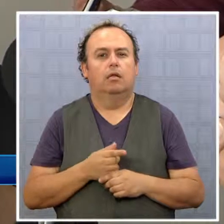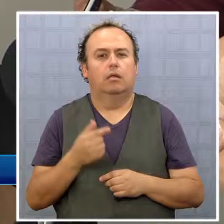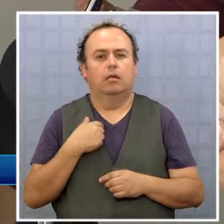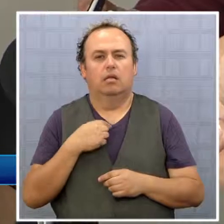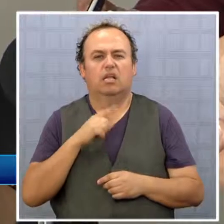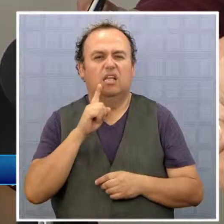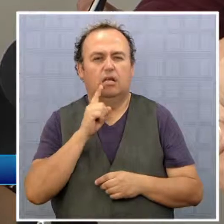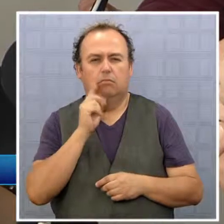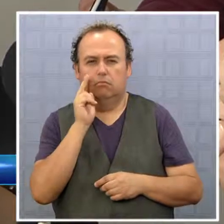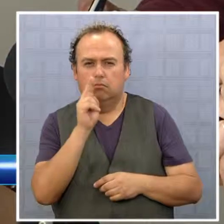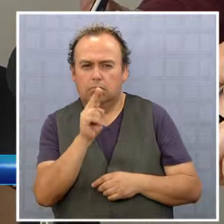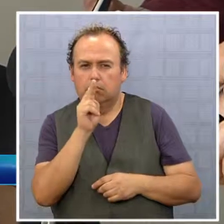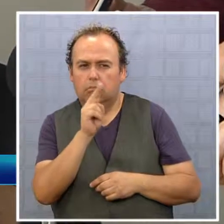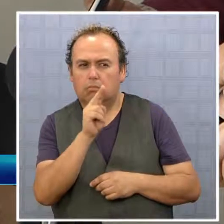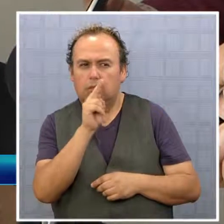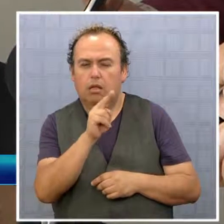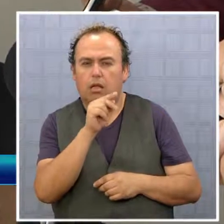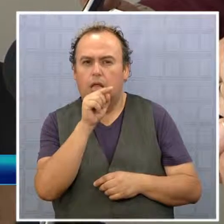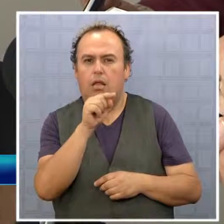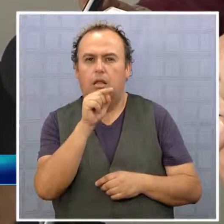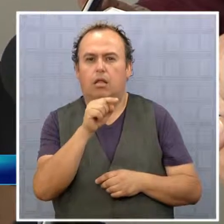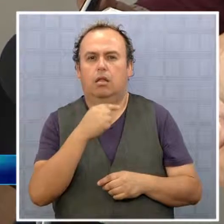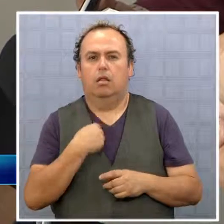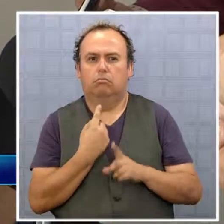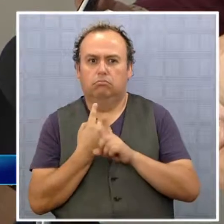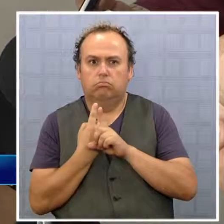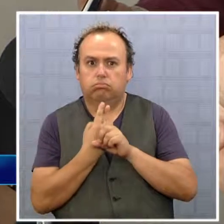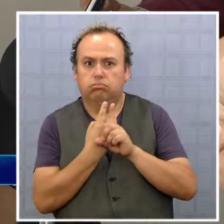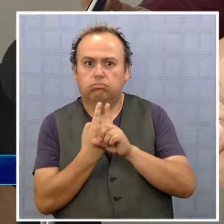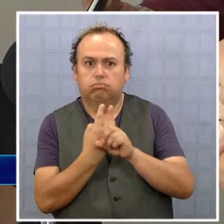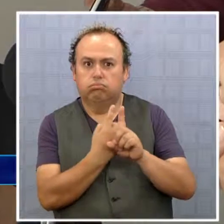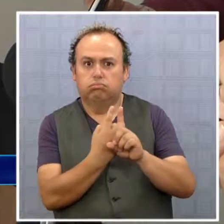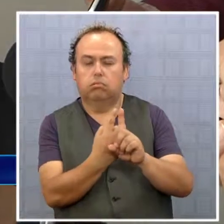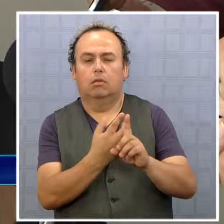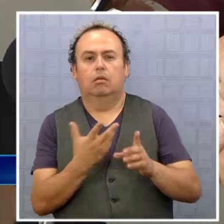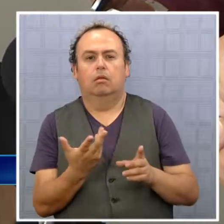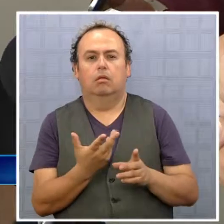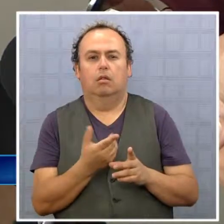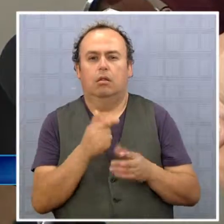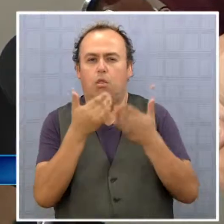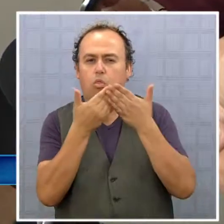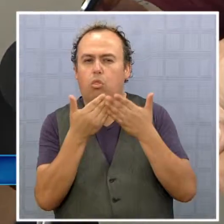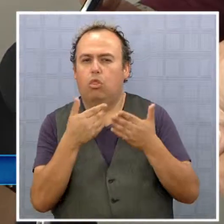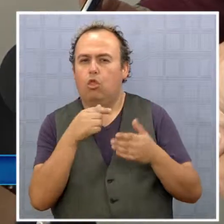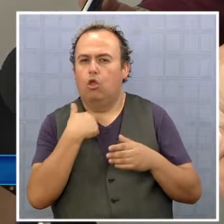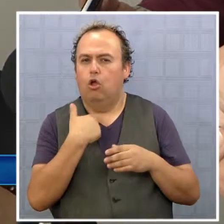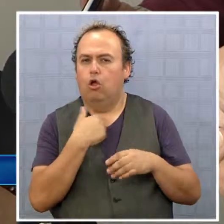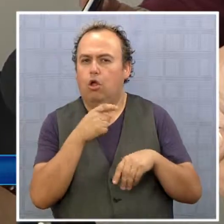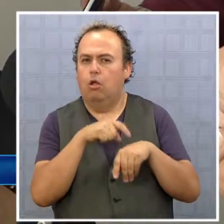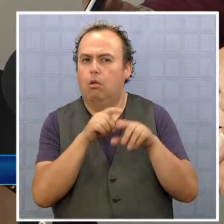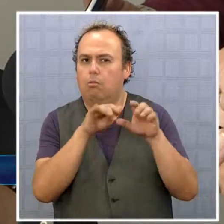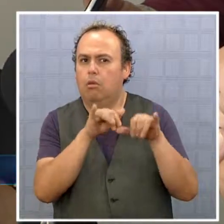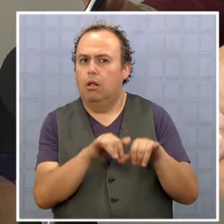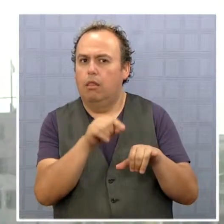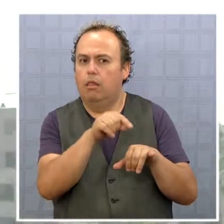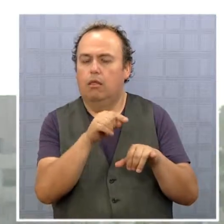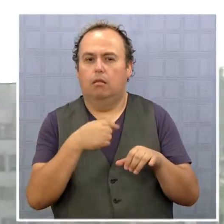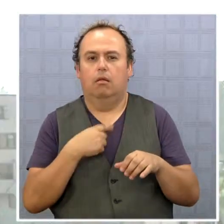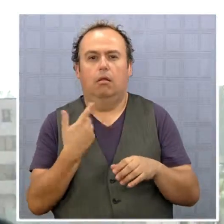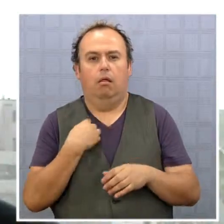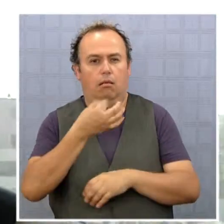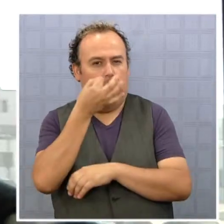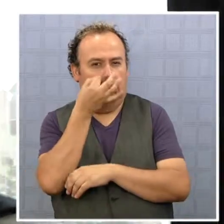hubo un estudio de mis hábitos, hubo un seguimiento de mi persona, hubo un estudio del lugar en que yo me encontraría.